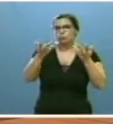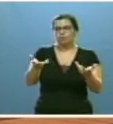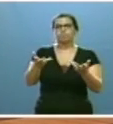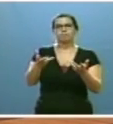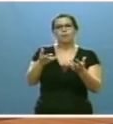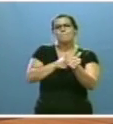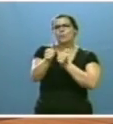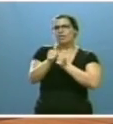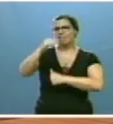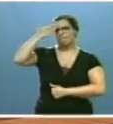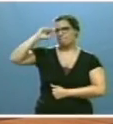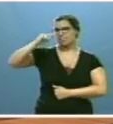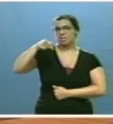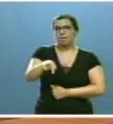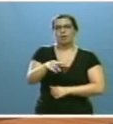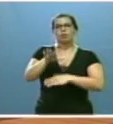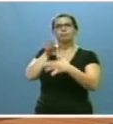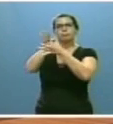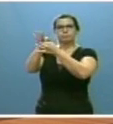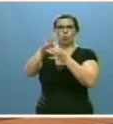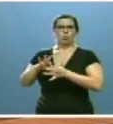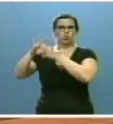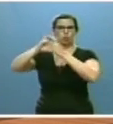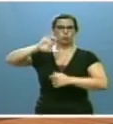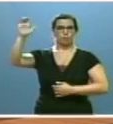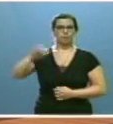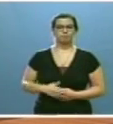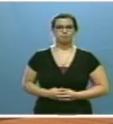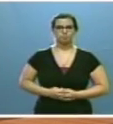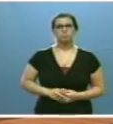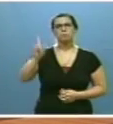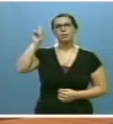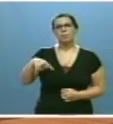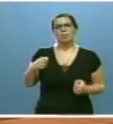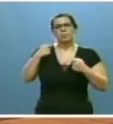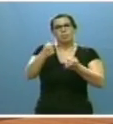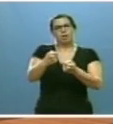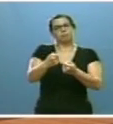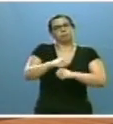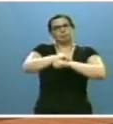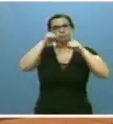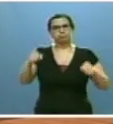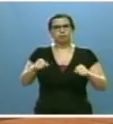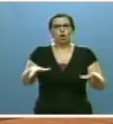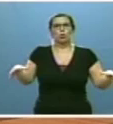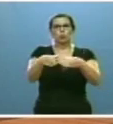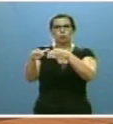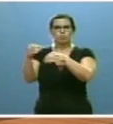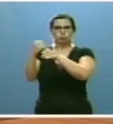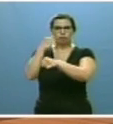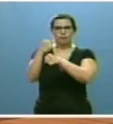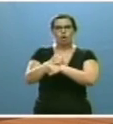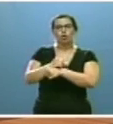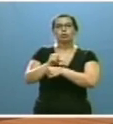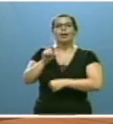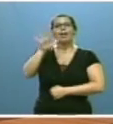principales prioridades ante la Unión Europea. También fortaleceremos el papel de las comunidades de trabajo con las regiones norte y centro